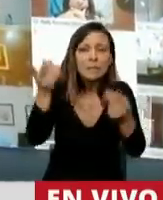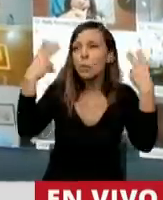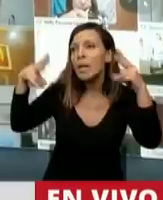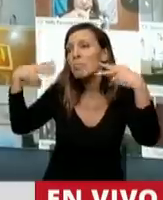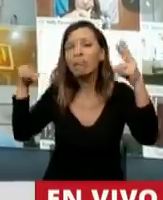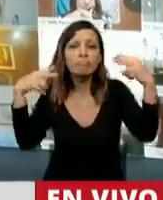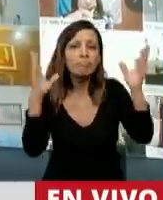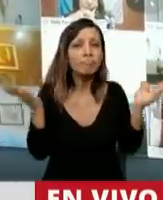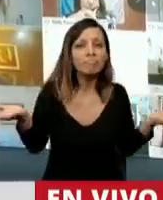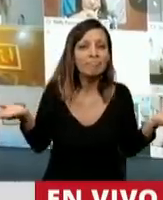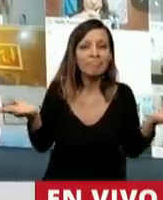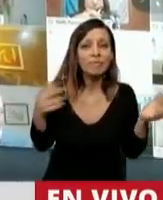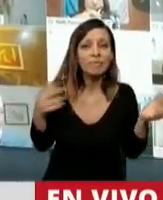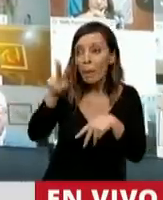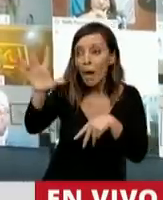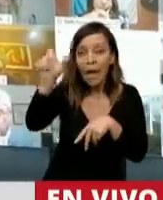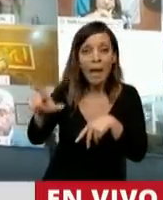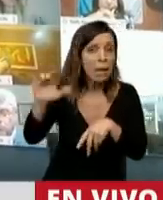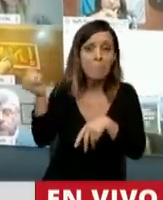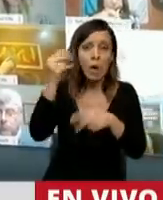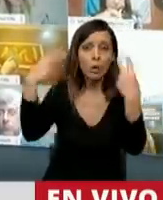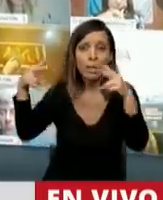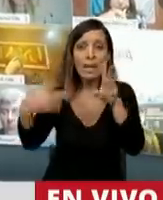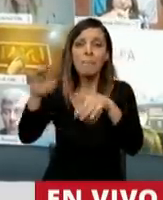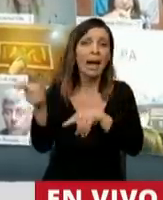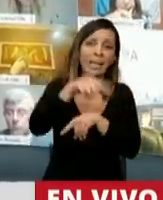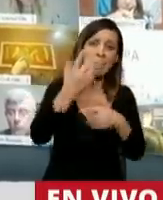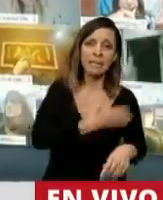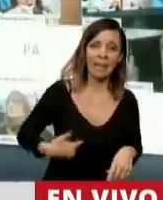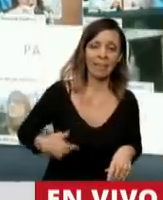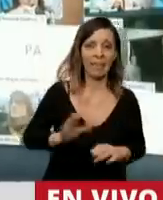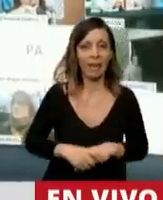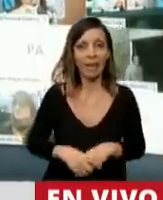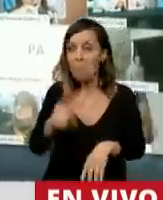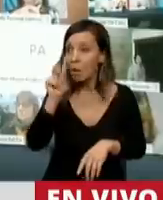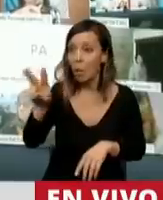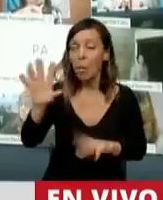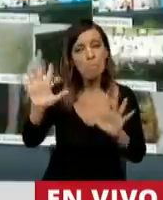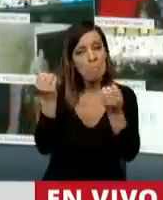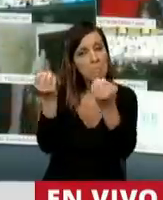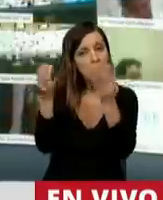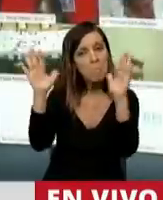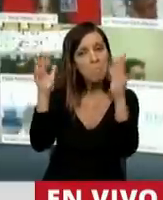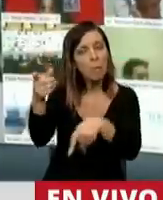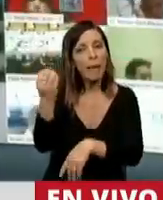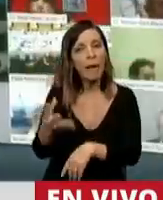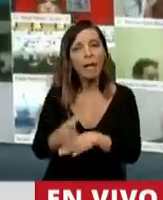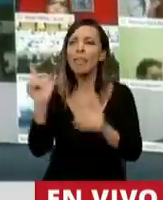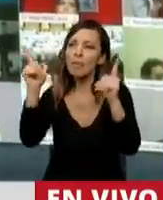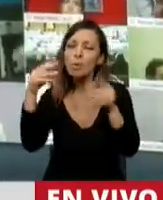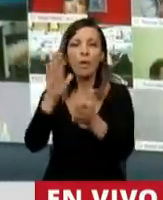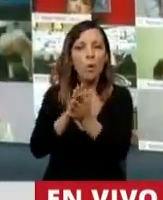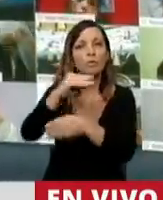Lo que uno puede ver con él es que es mucho mejor turista que presidente. Y creo que está muy bien que lo haga. Y que disfruta a su familia, a su pequeña